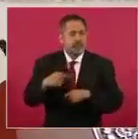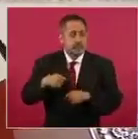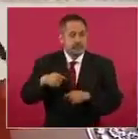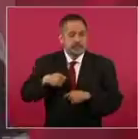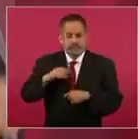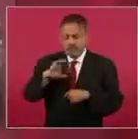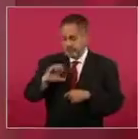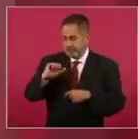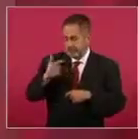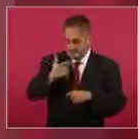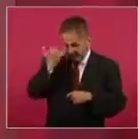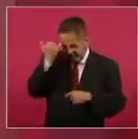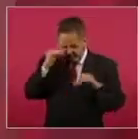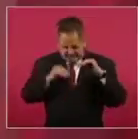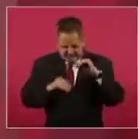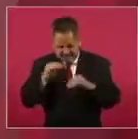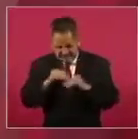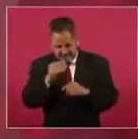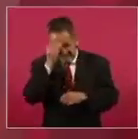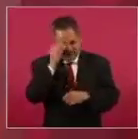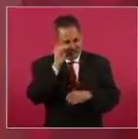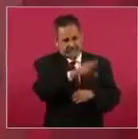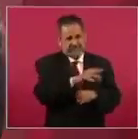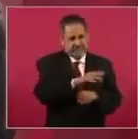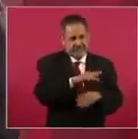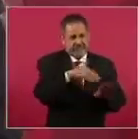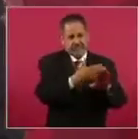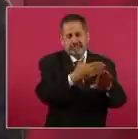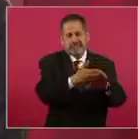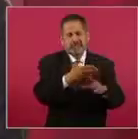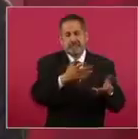¿Y cómo terminó el gobierno de Salinas? Entonces,